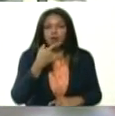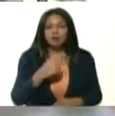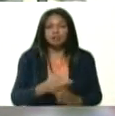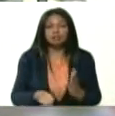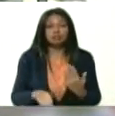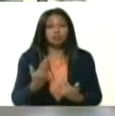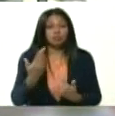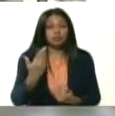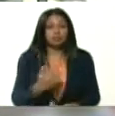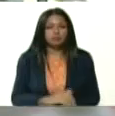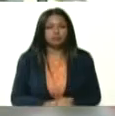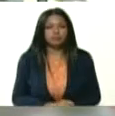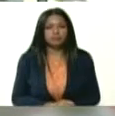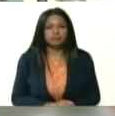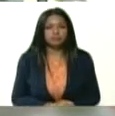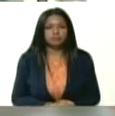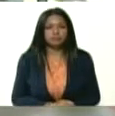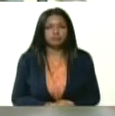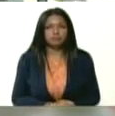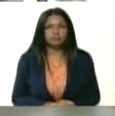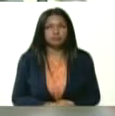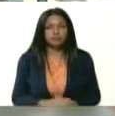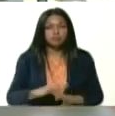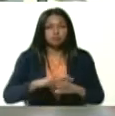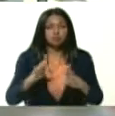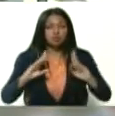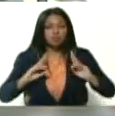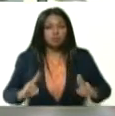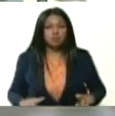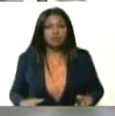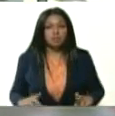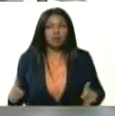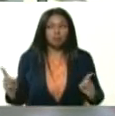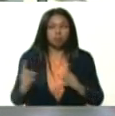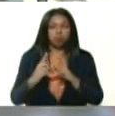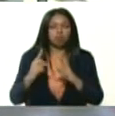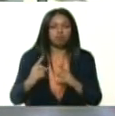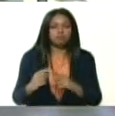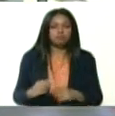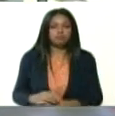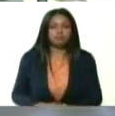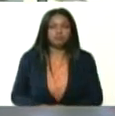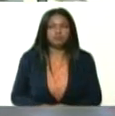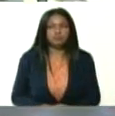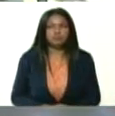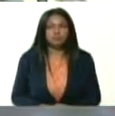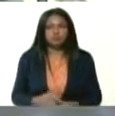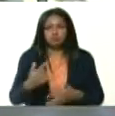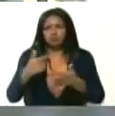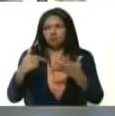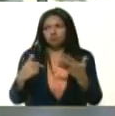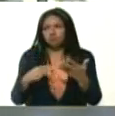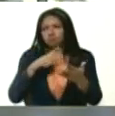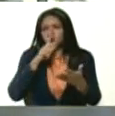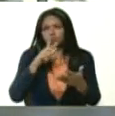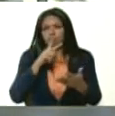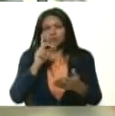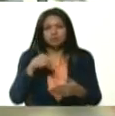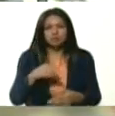muy importante porque la humanidad ha enfrentado pestes, plagas,